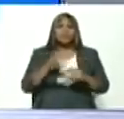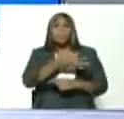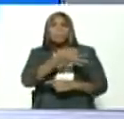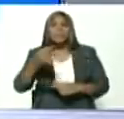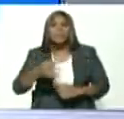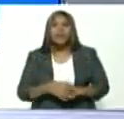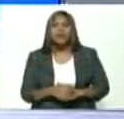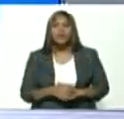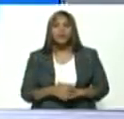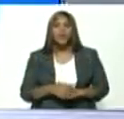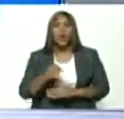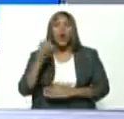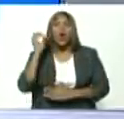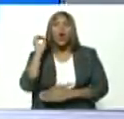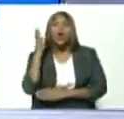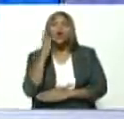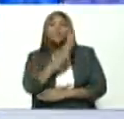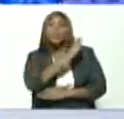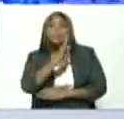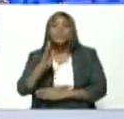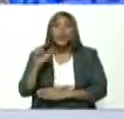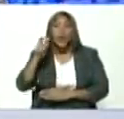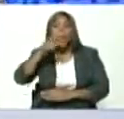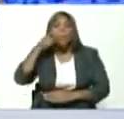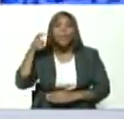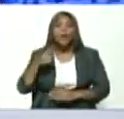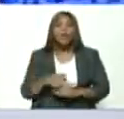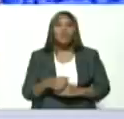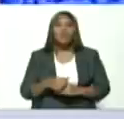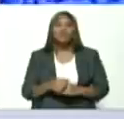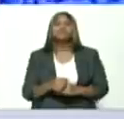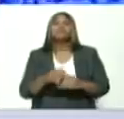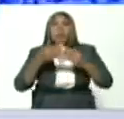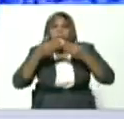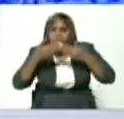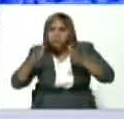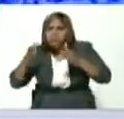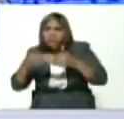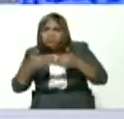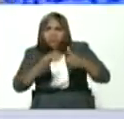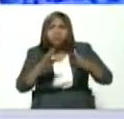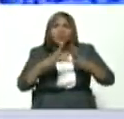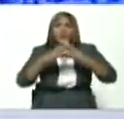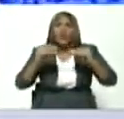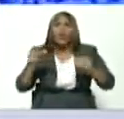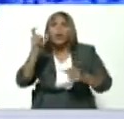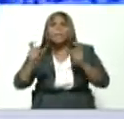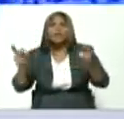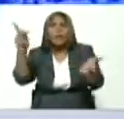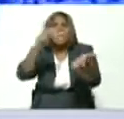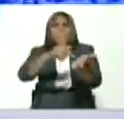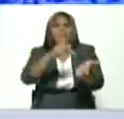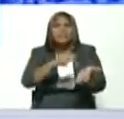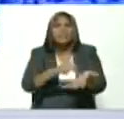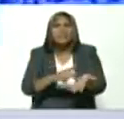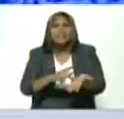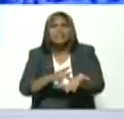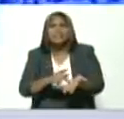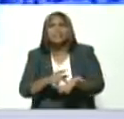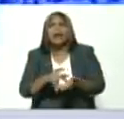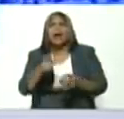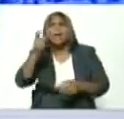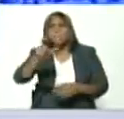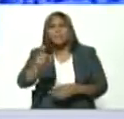congreso bicentenario de los pueblos le ha abierto las compuertas a la participación a millones de venezolanos y